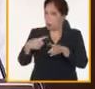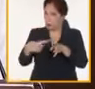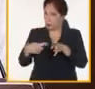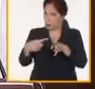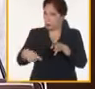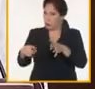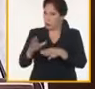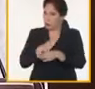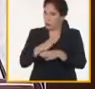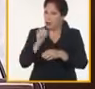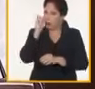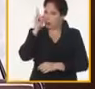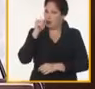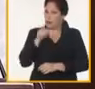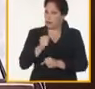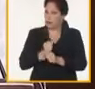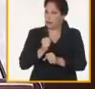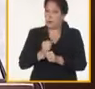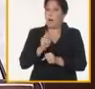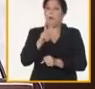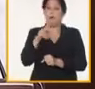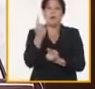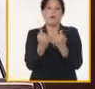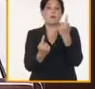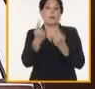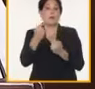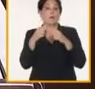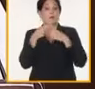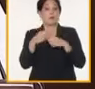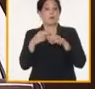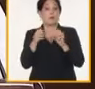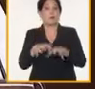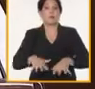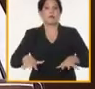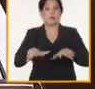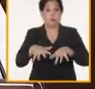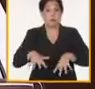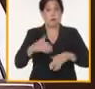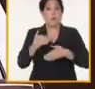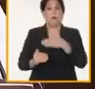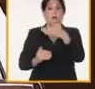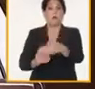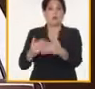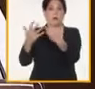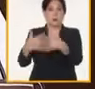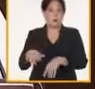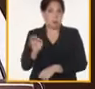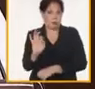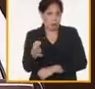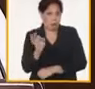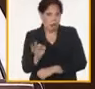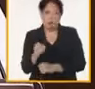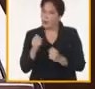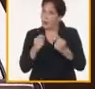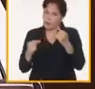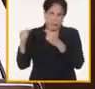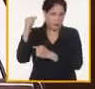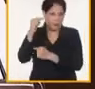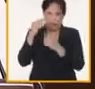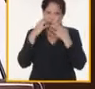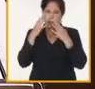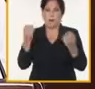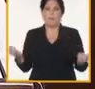otros. Para buscar alternativas de solución a los problemas del proceso productivo, es esencial continuar